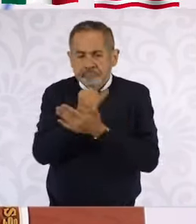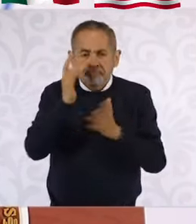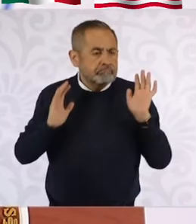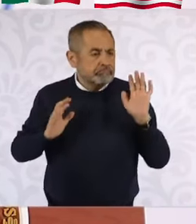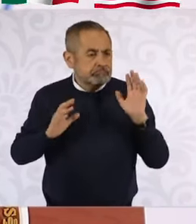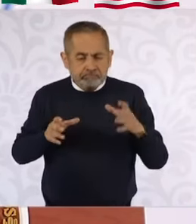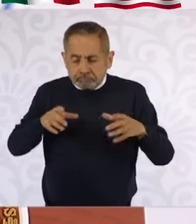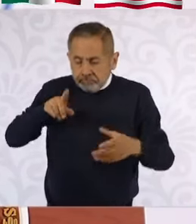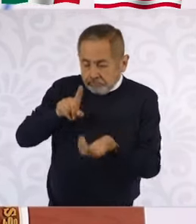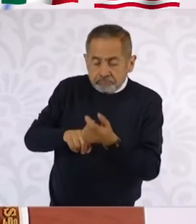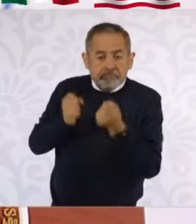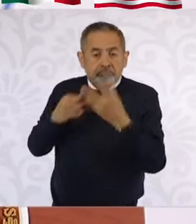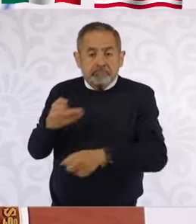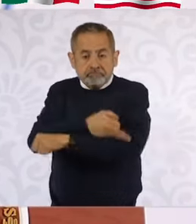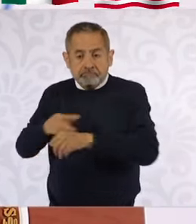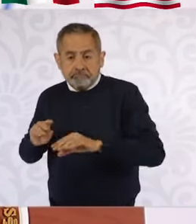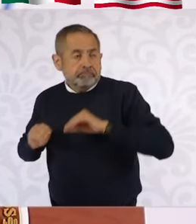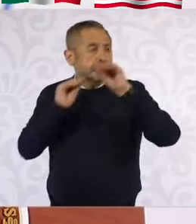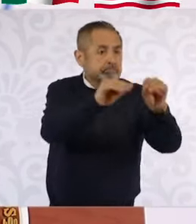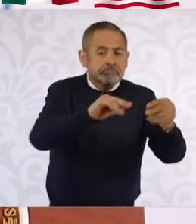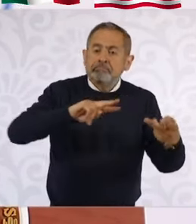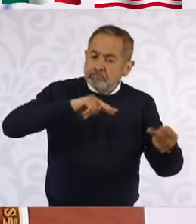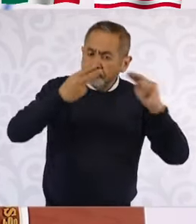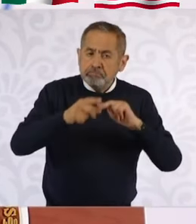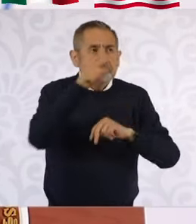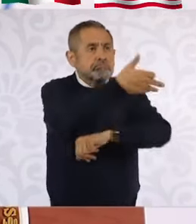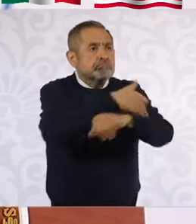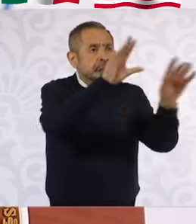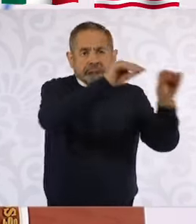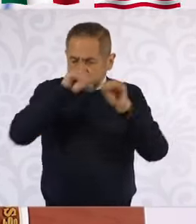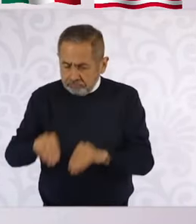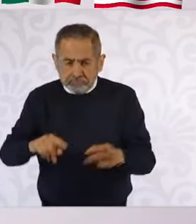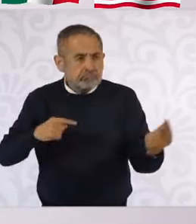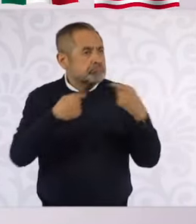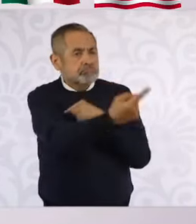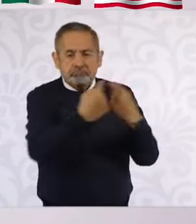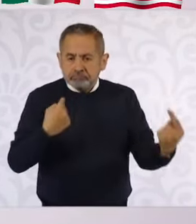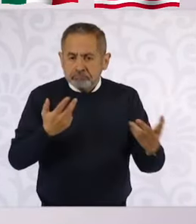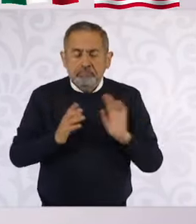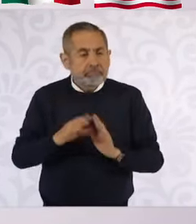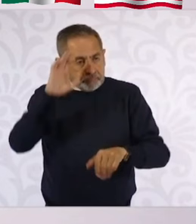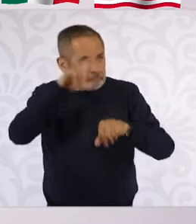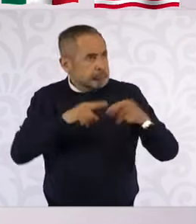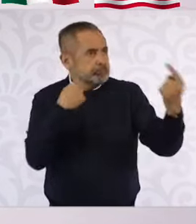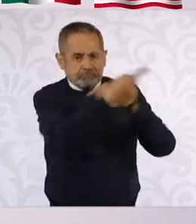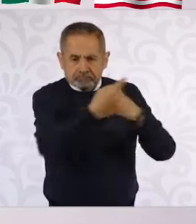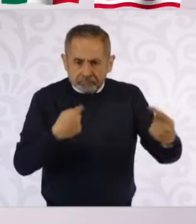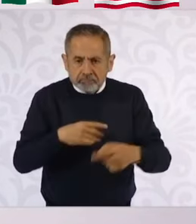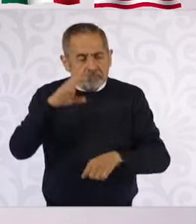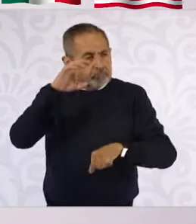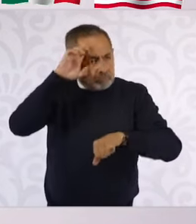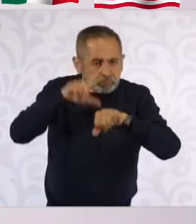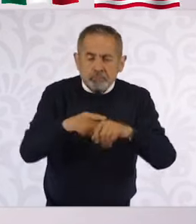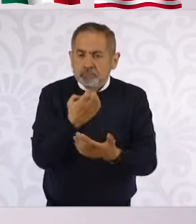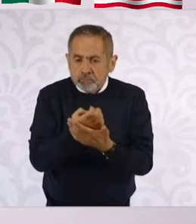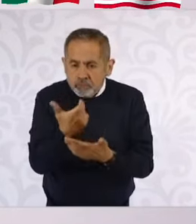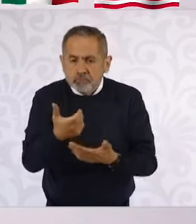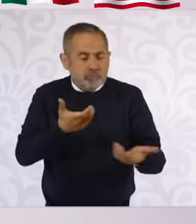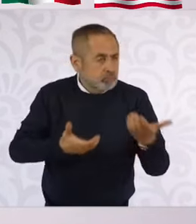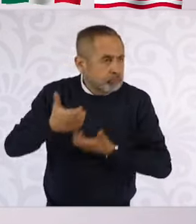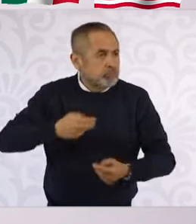familias, porque hay familias de un lado y de otro lado de la frontera, compartimos cultura, compartimos economía, comercio